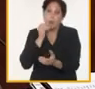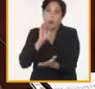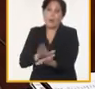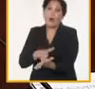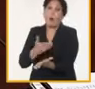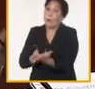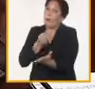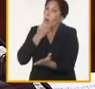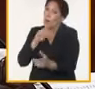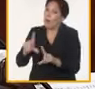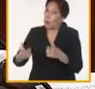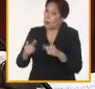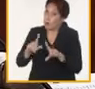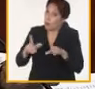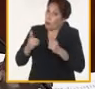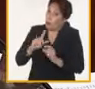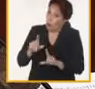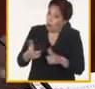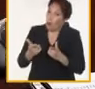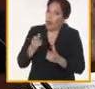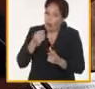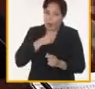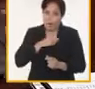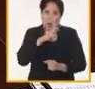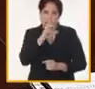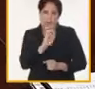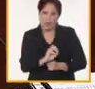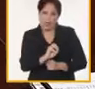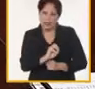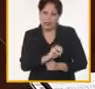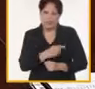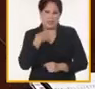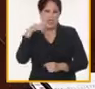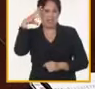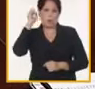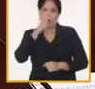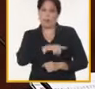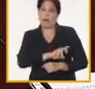esa intención de alcanzar esa